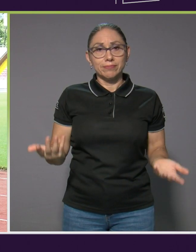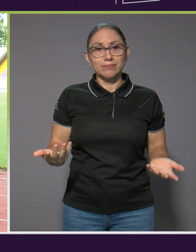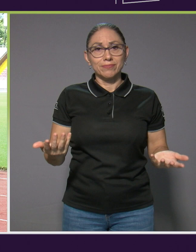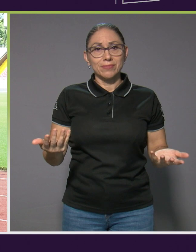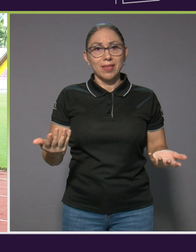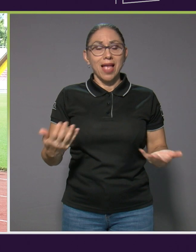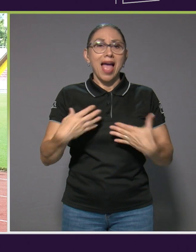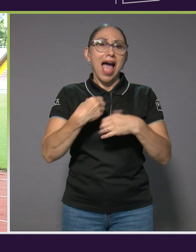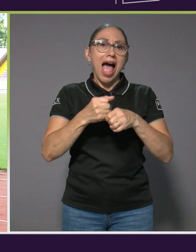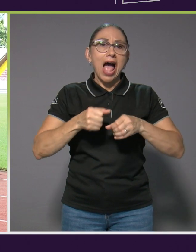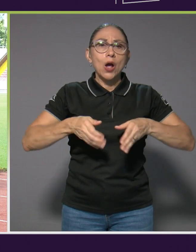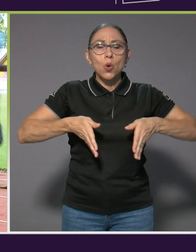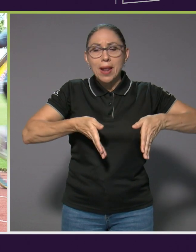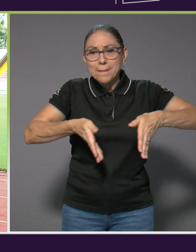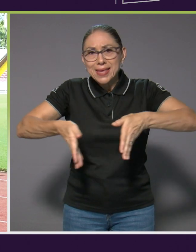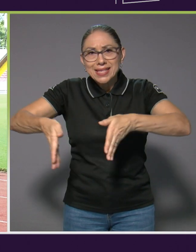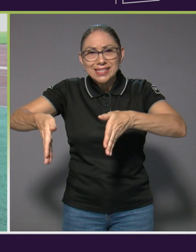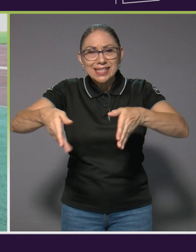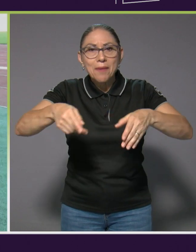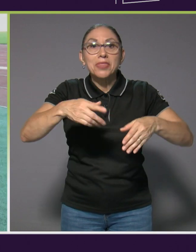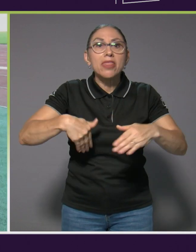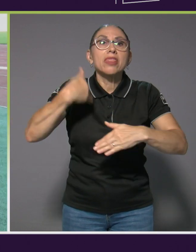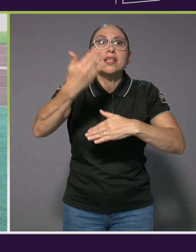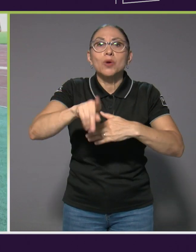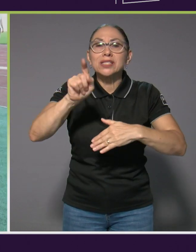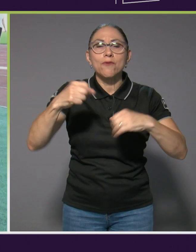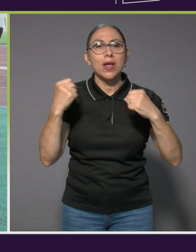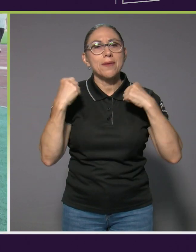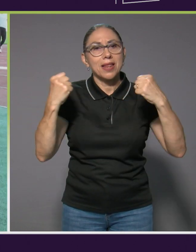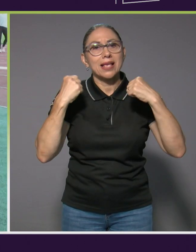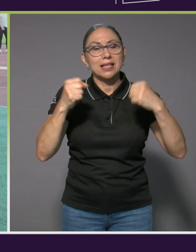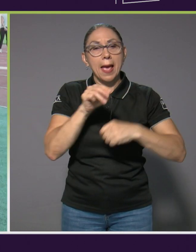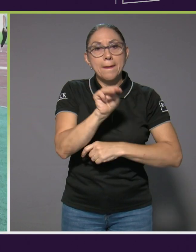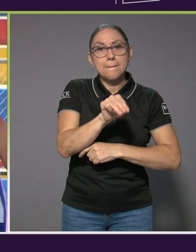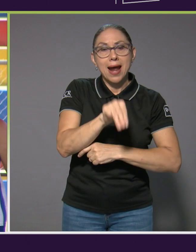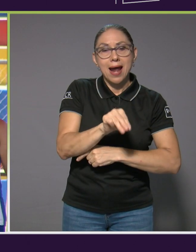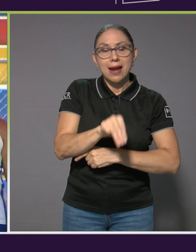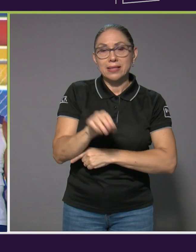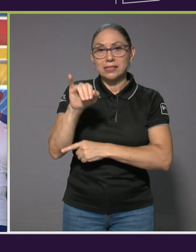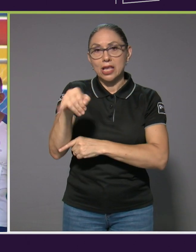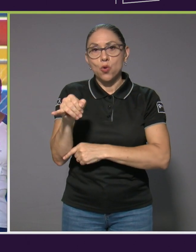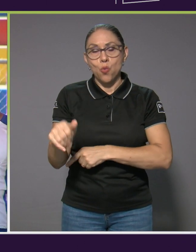hago pista y después me toca ir al gimnasio, los martes y los jueves entreno así.